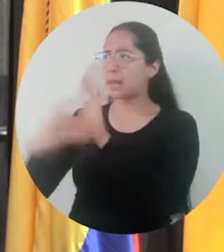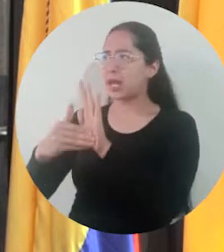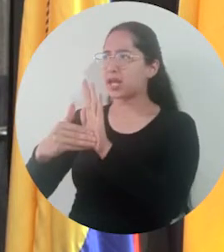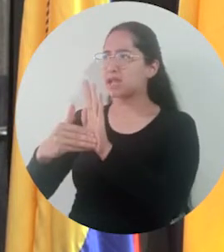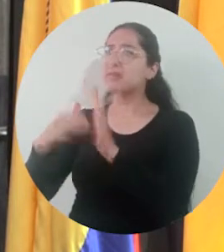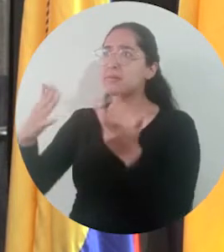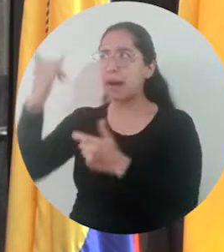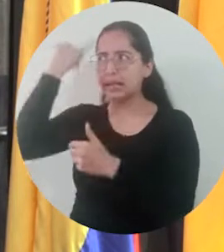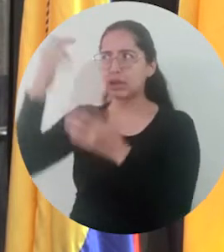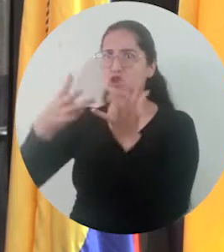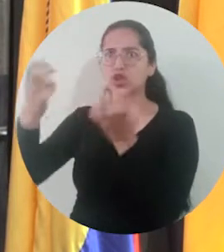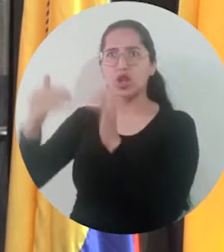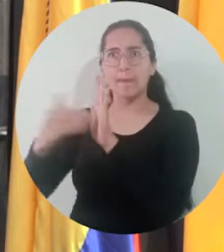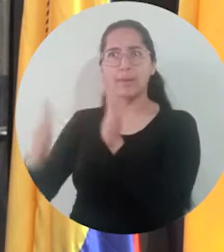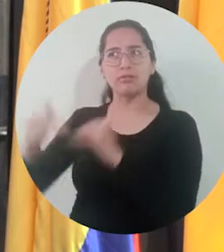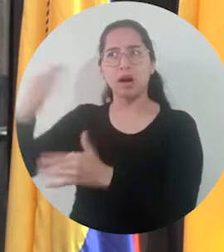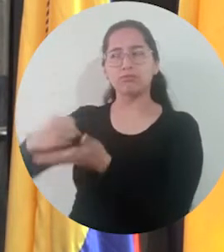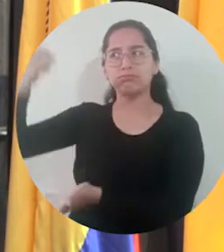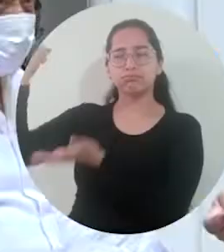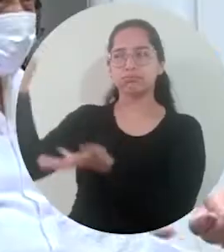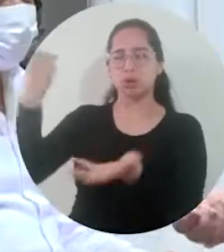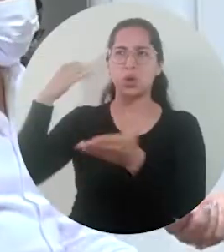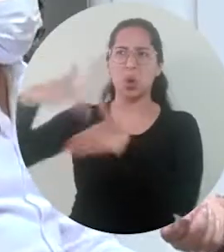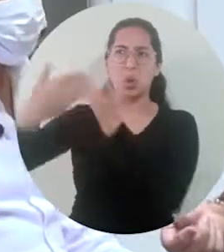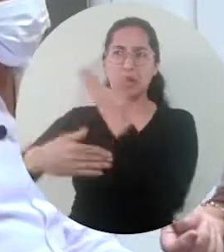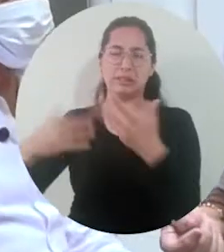Si no, la situación estaría más compleja todavía.